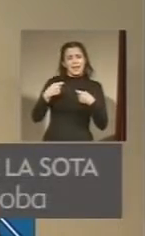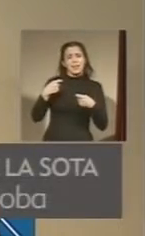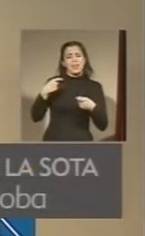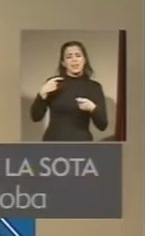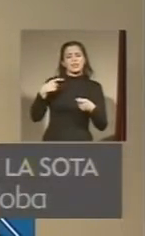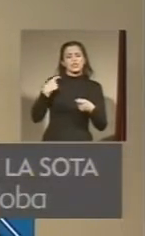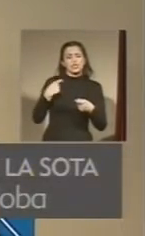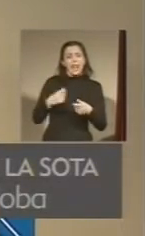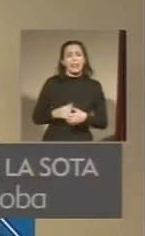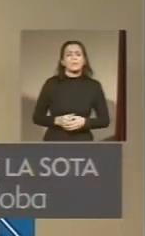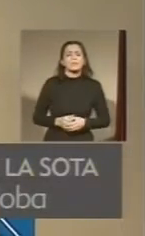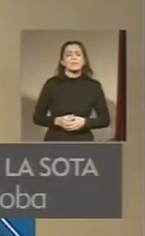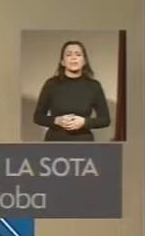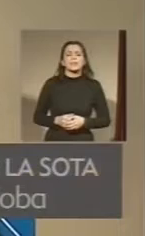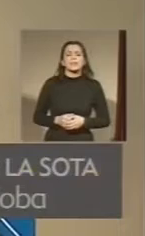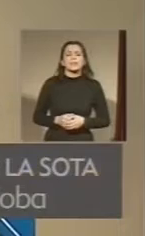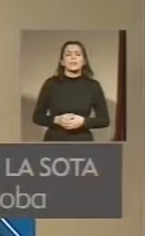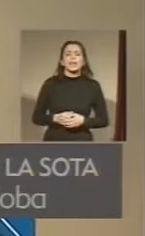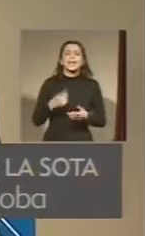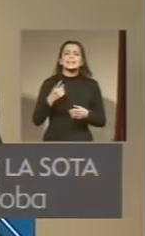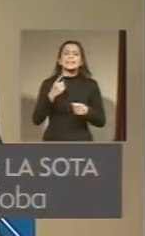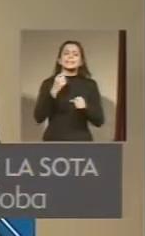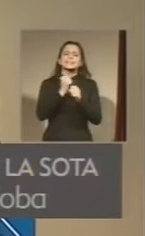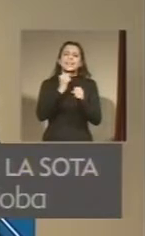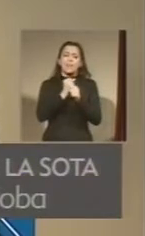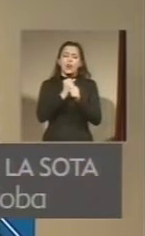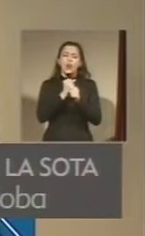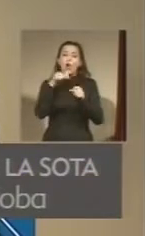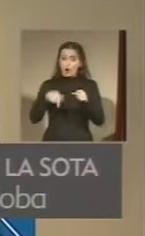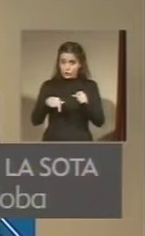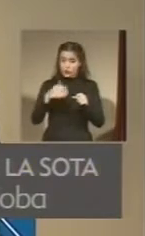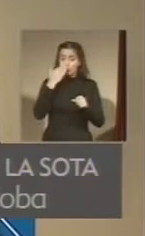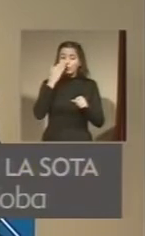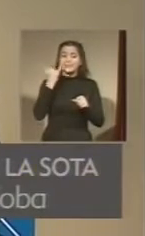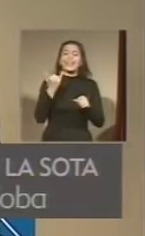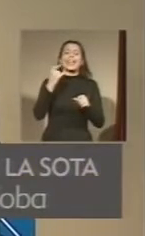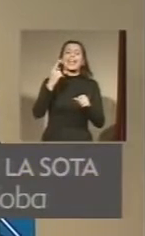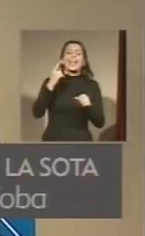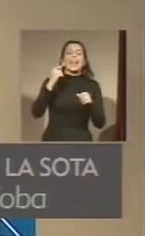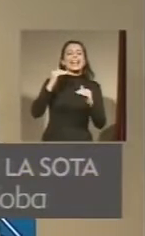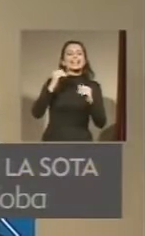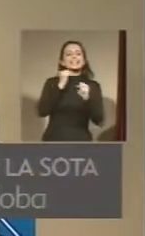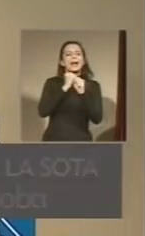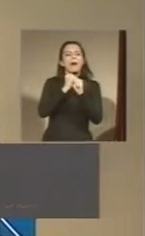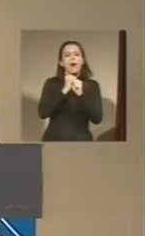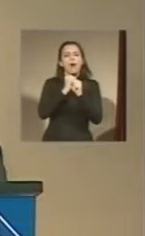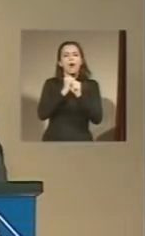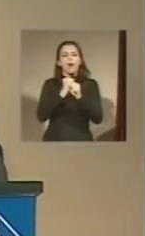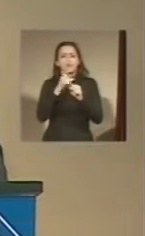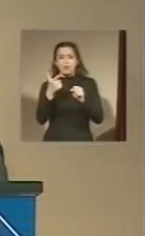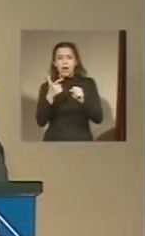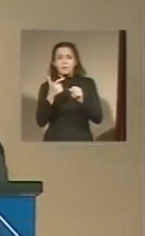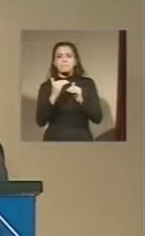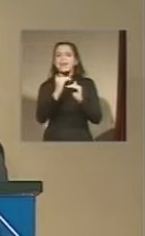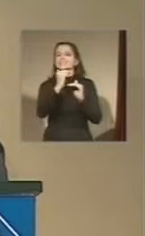Y hoy Córdoba tiene el índice de desempleo más bajo de los últimos 20 años. Pero nosotros pensamos en los jóvenes. Vuelve